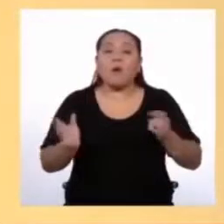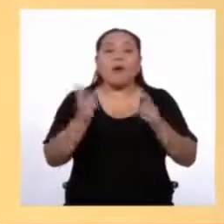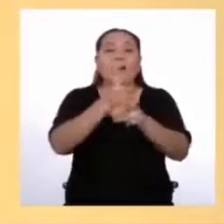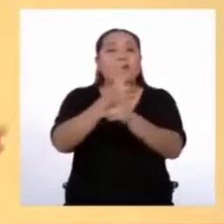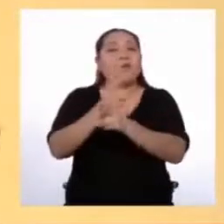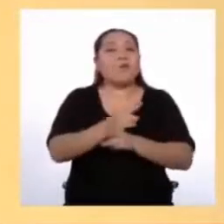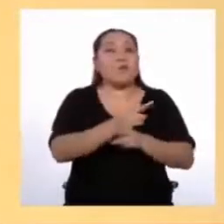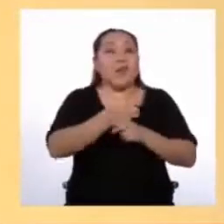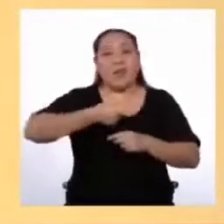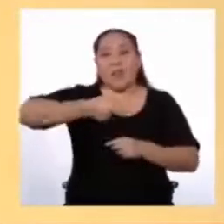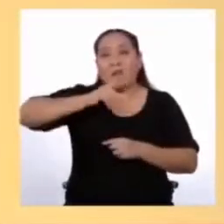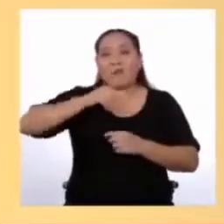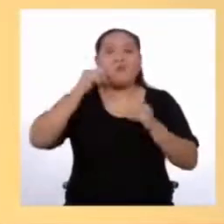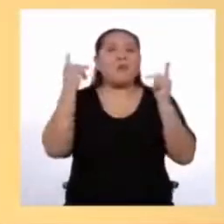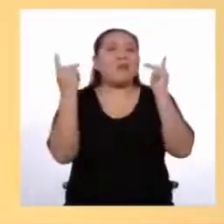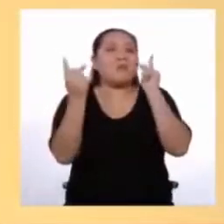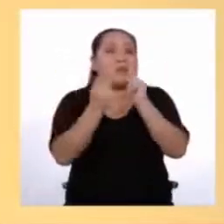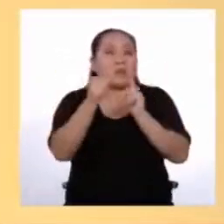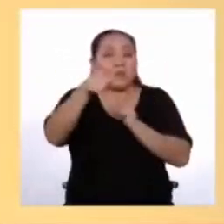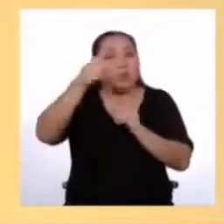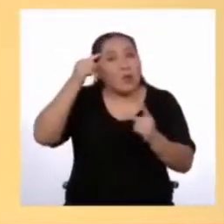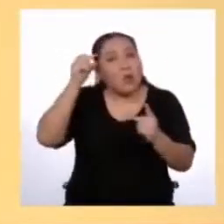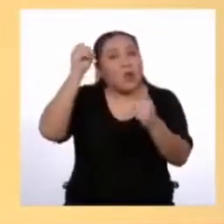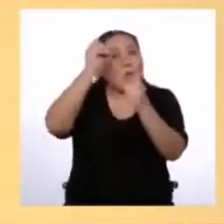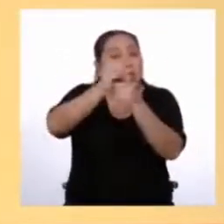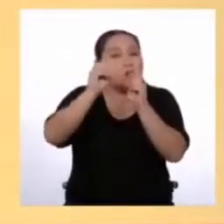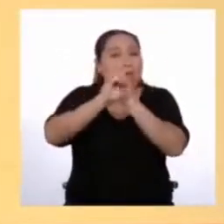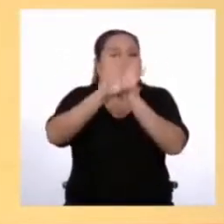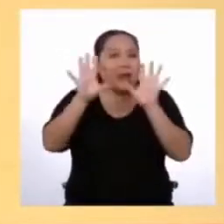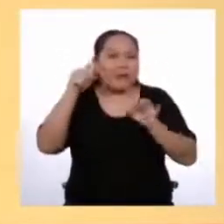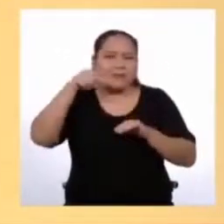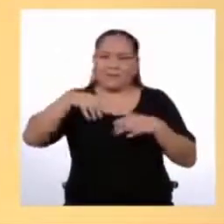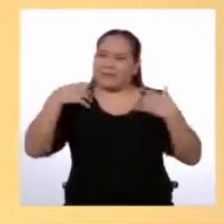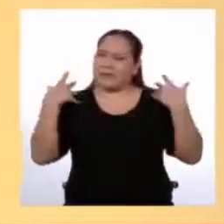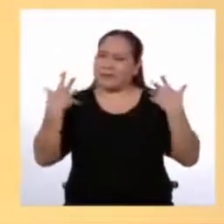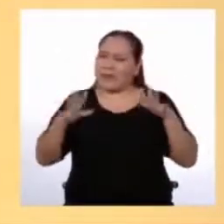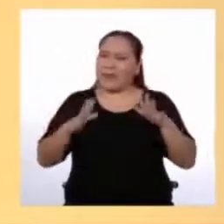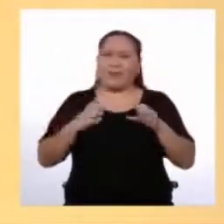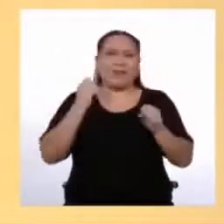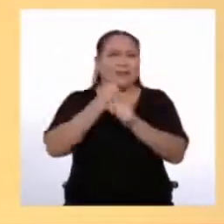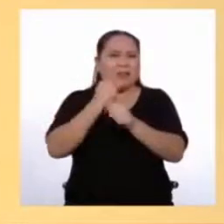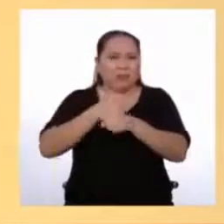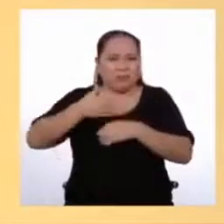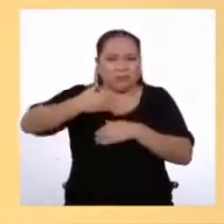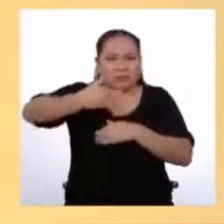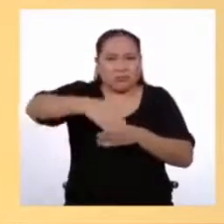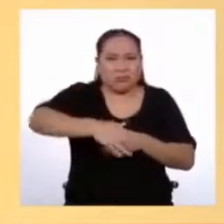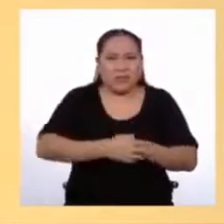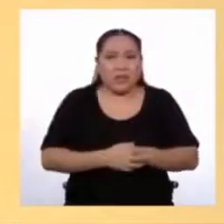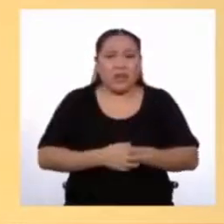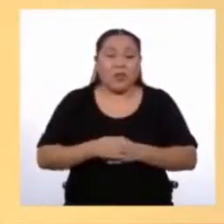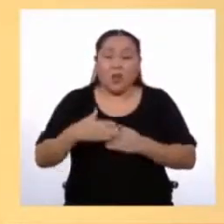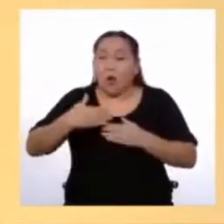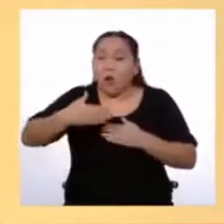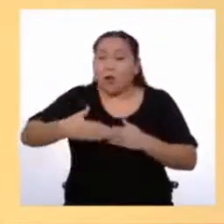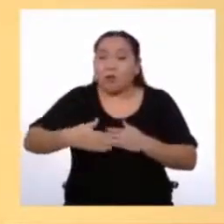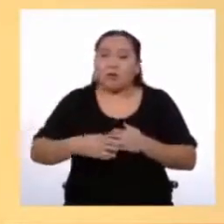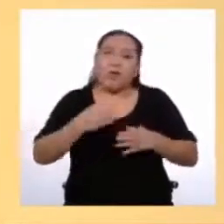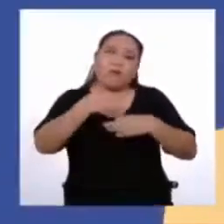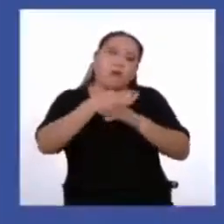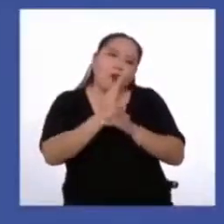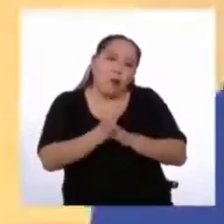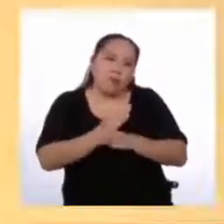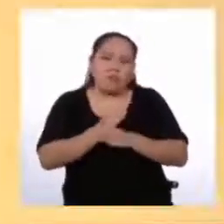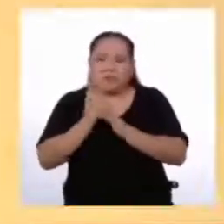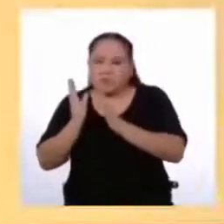Perfecto, si tienen un objetivo claro, eso es gran parte del trabajo Lo demás son formas y estructuras que son fáciles de